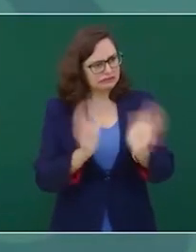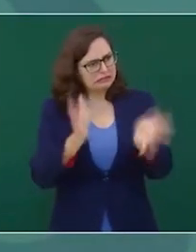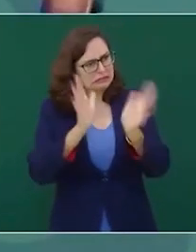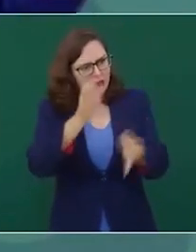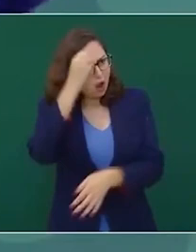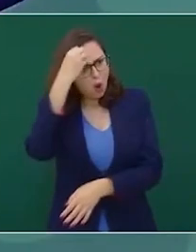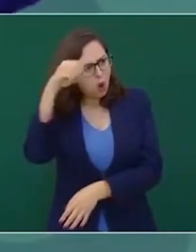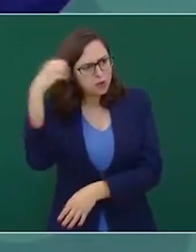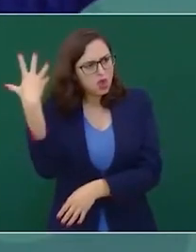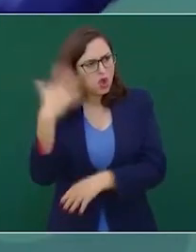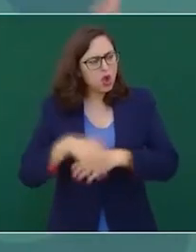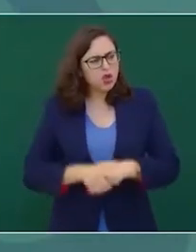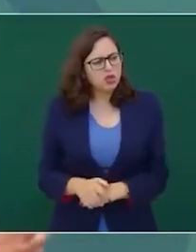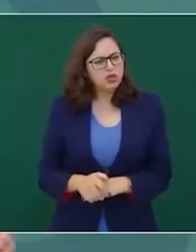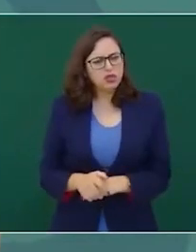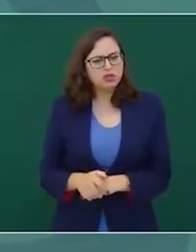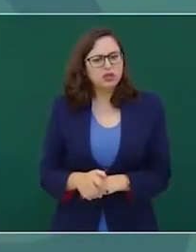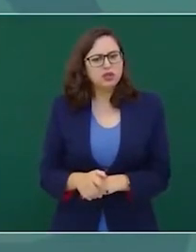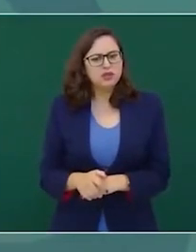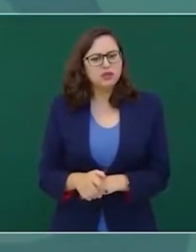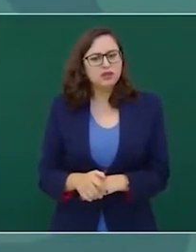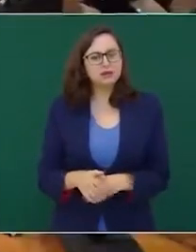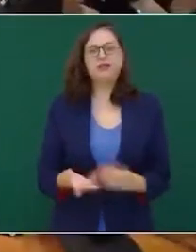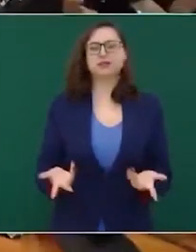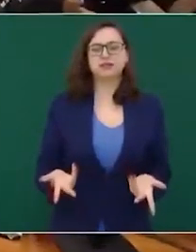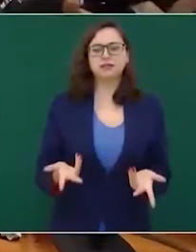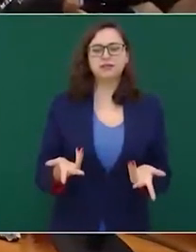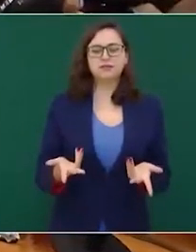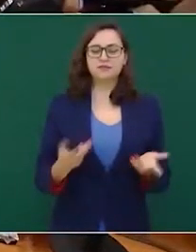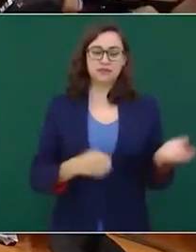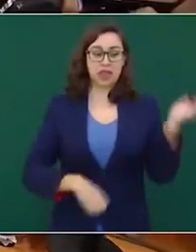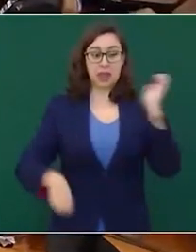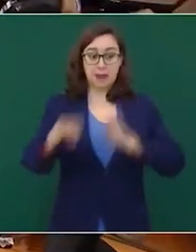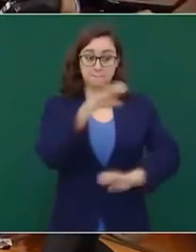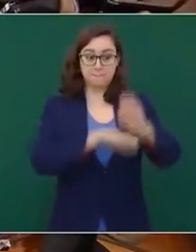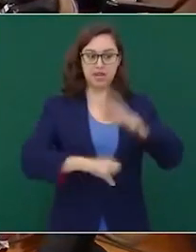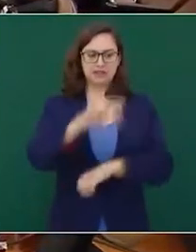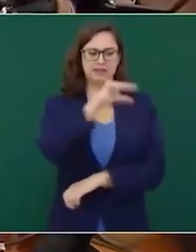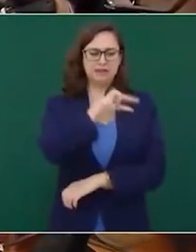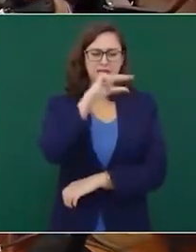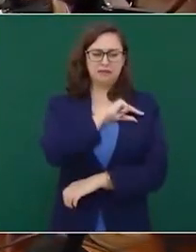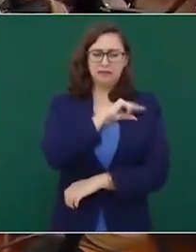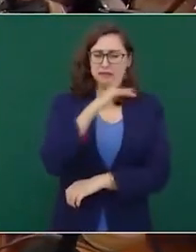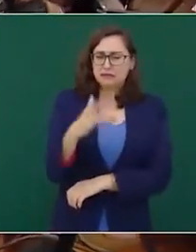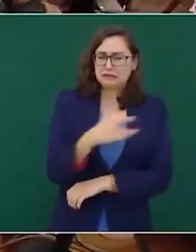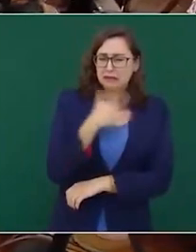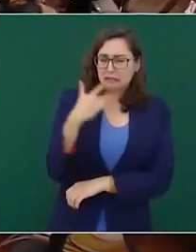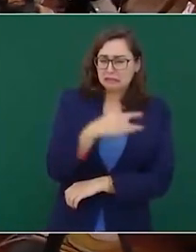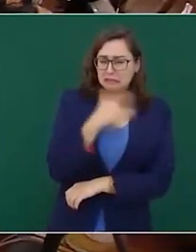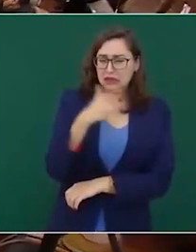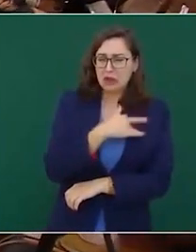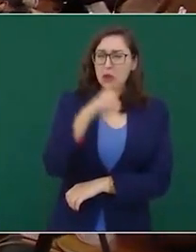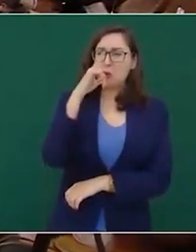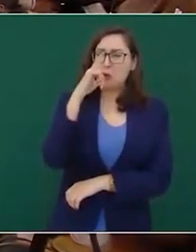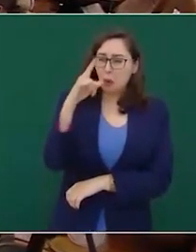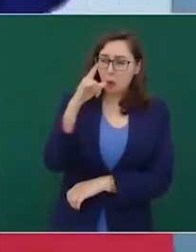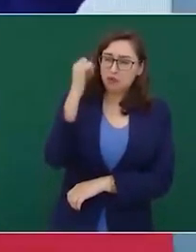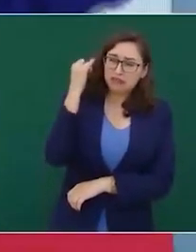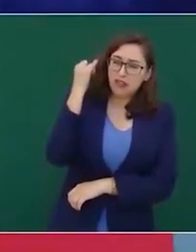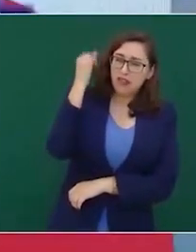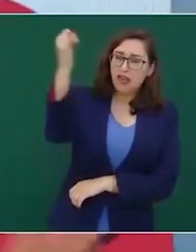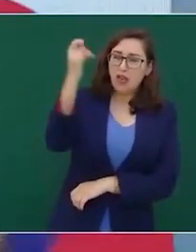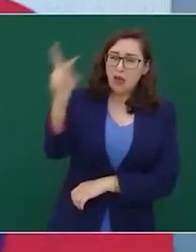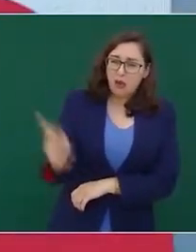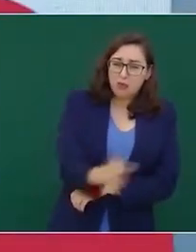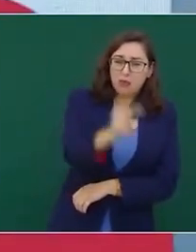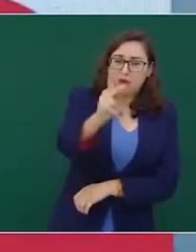Las empresas consideraban que no era negocio ir electrificar las comunidades,